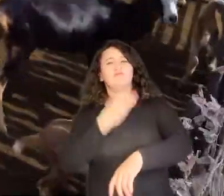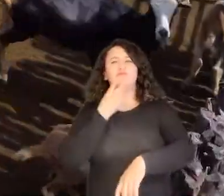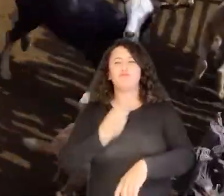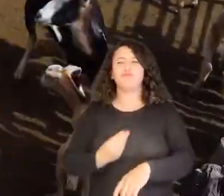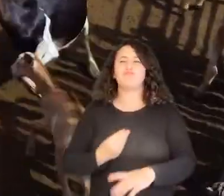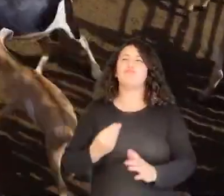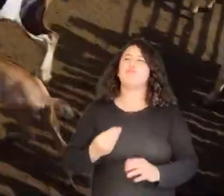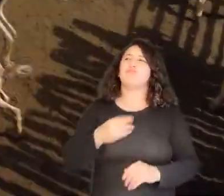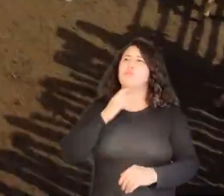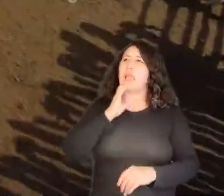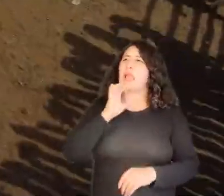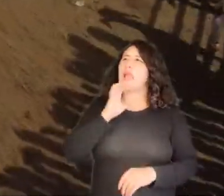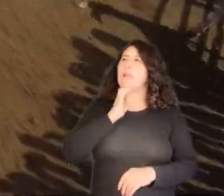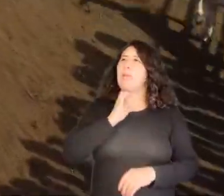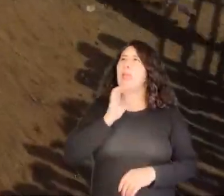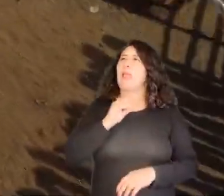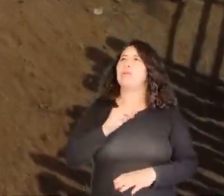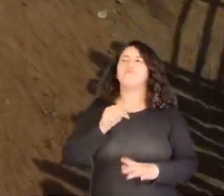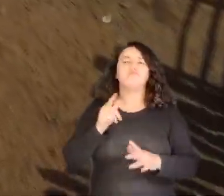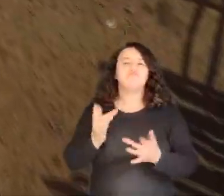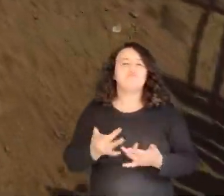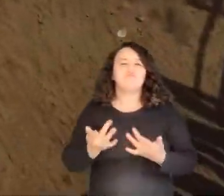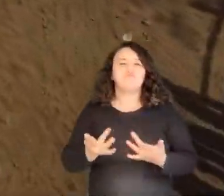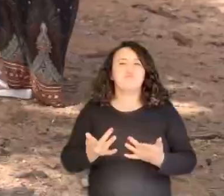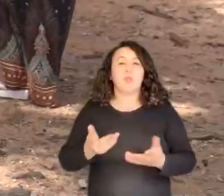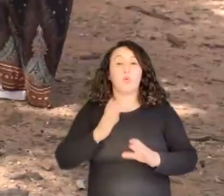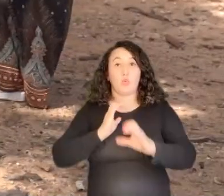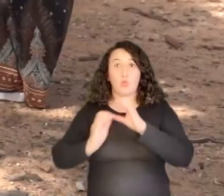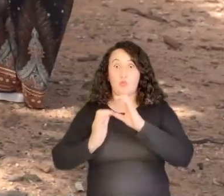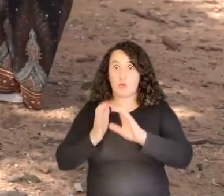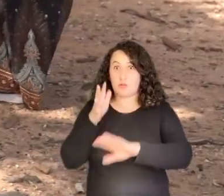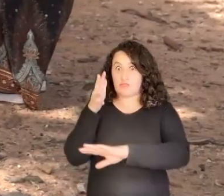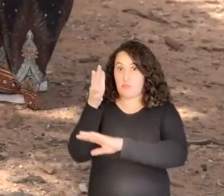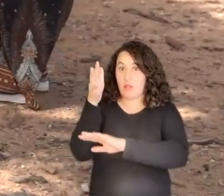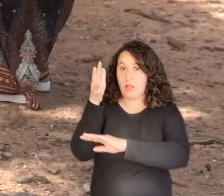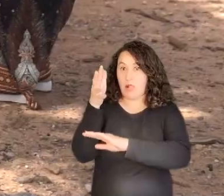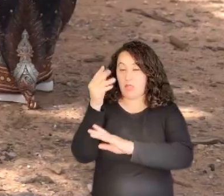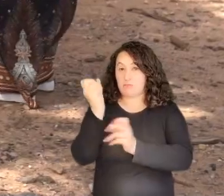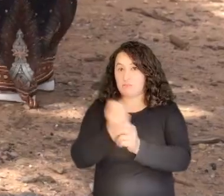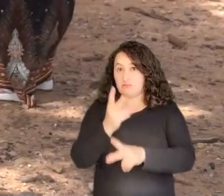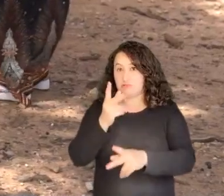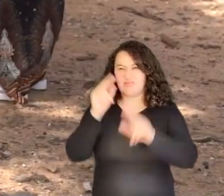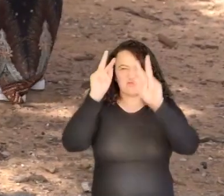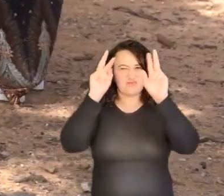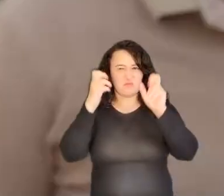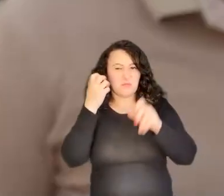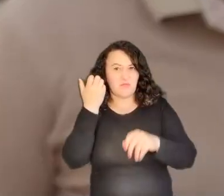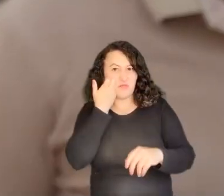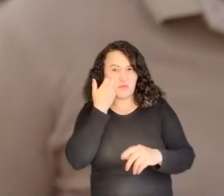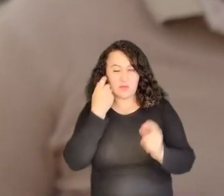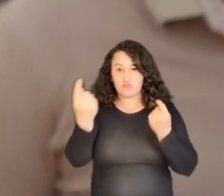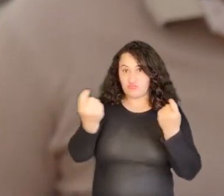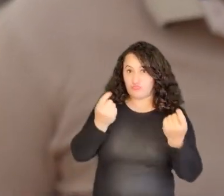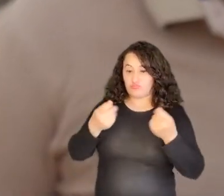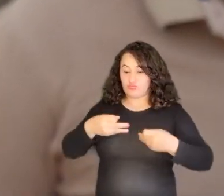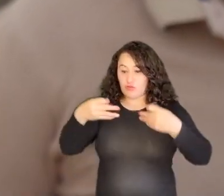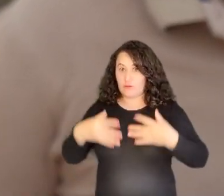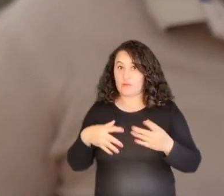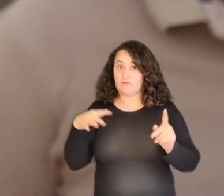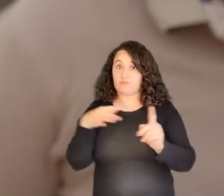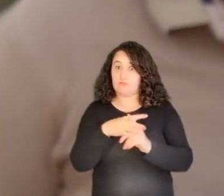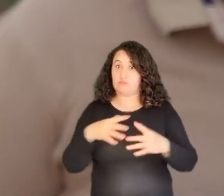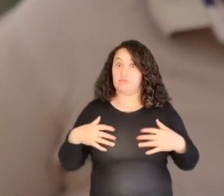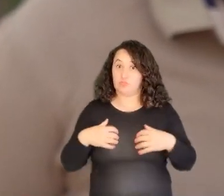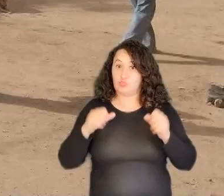esperando en el corral su turno dentro de esta jornada después de la charla de comunicación del riesgo alrededor de las enfermedades de control oficial que pueden